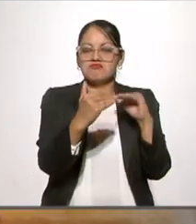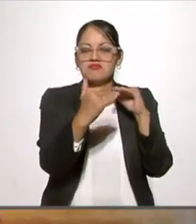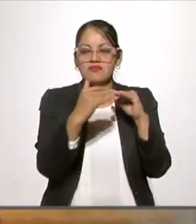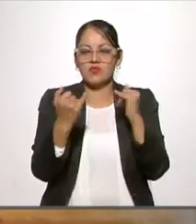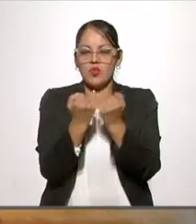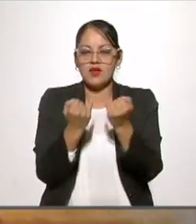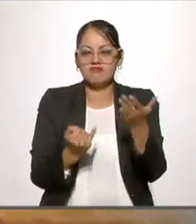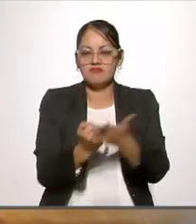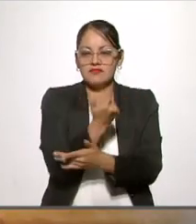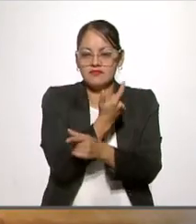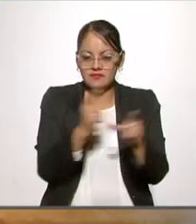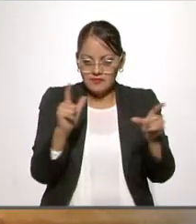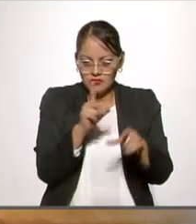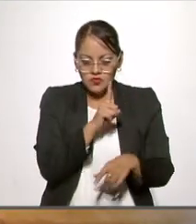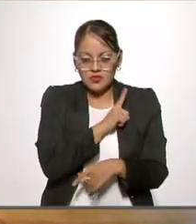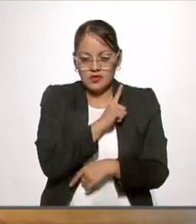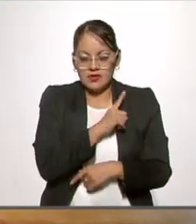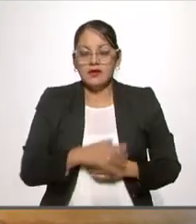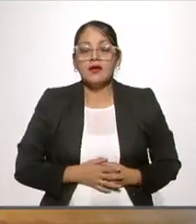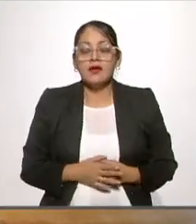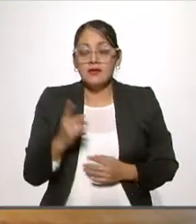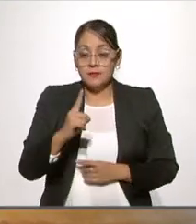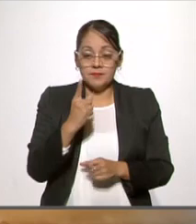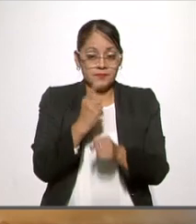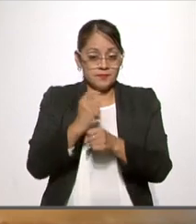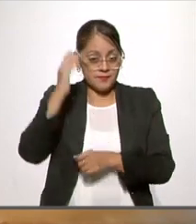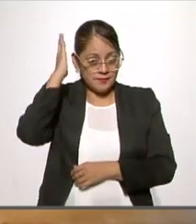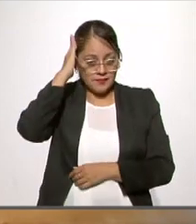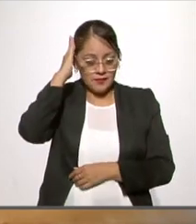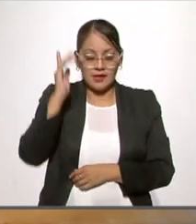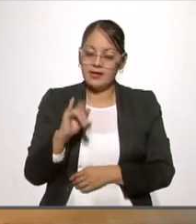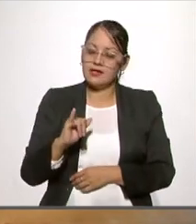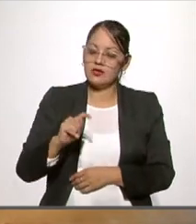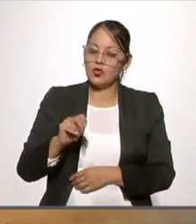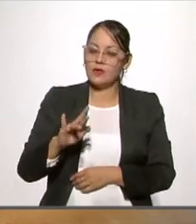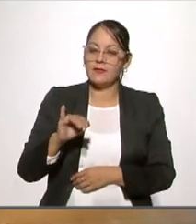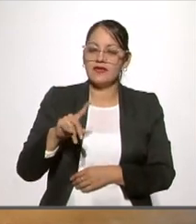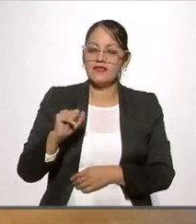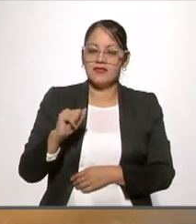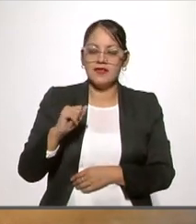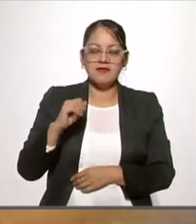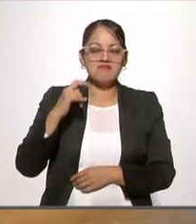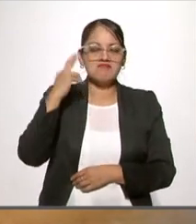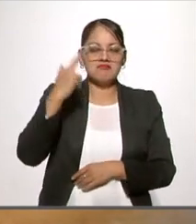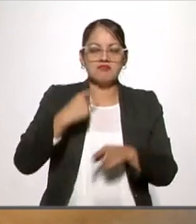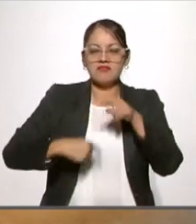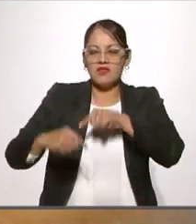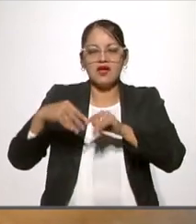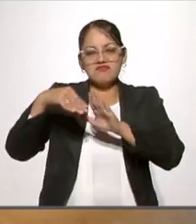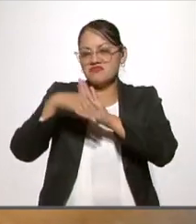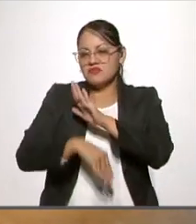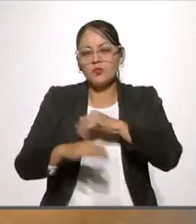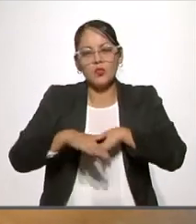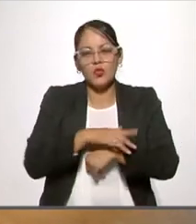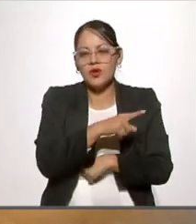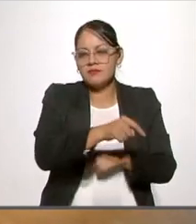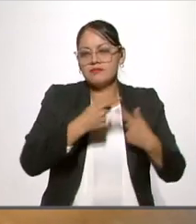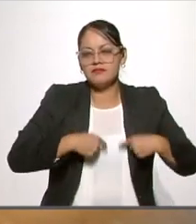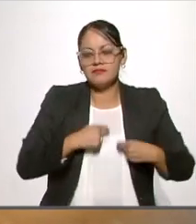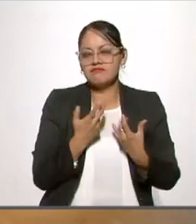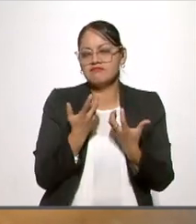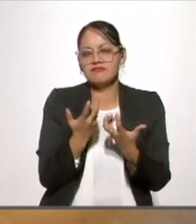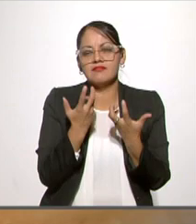El primer imperio, encabezado por Iturbide, fracasó ante el anhelo de la mayoría del pueblo de México